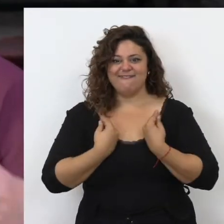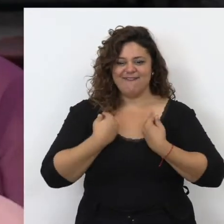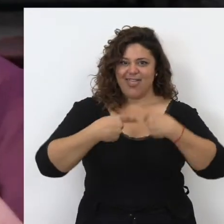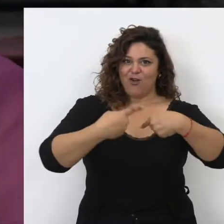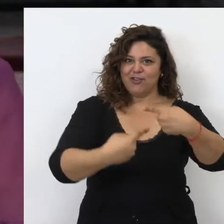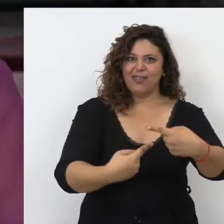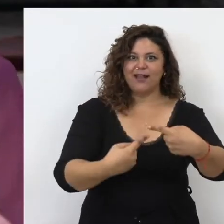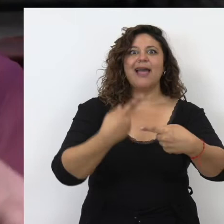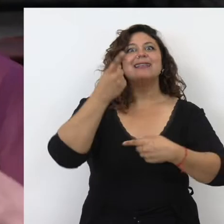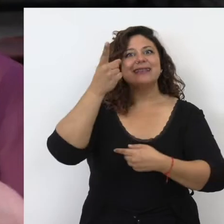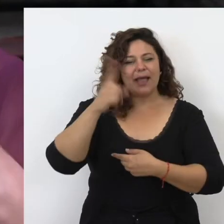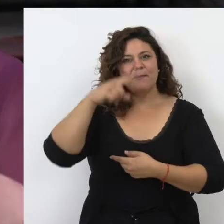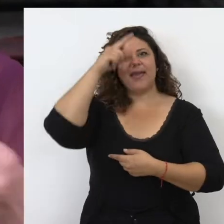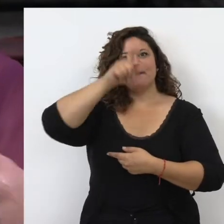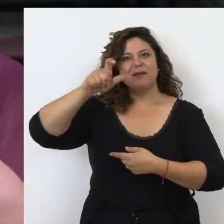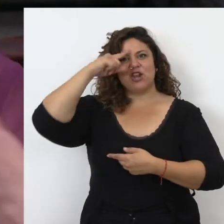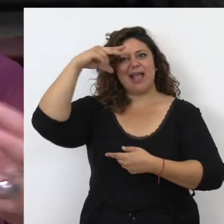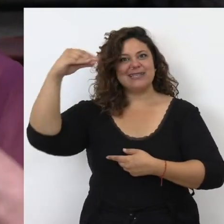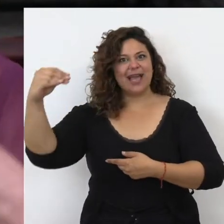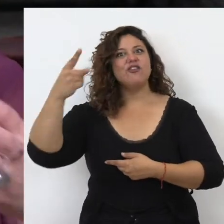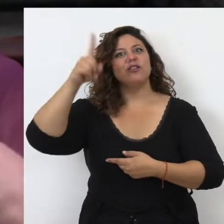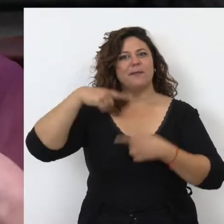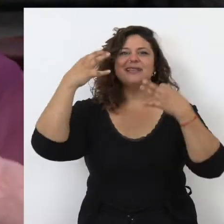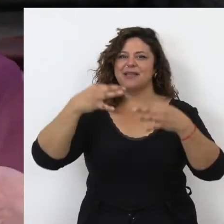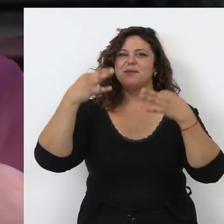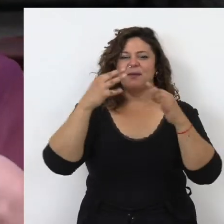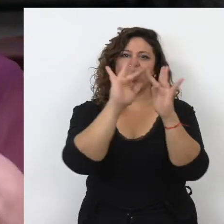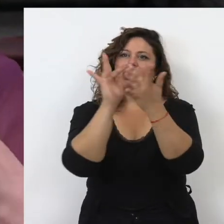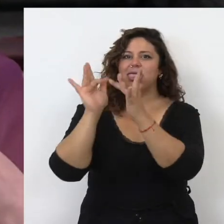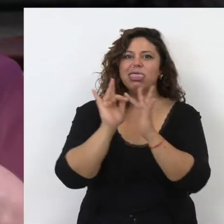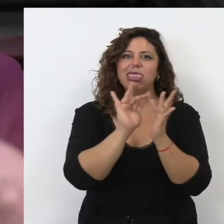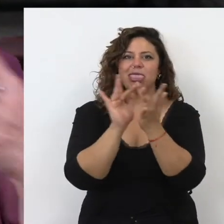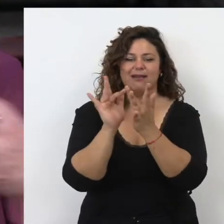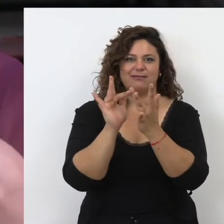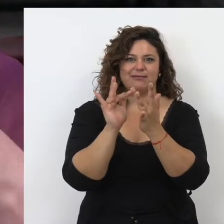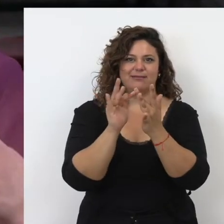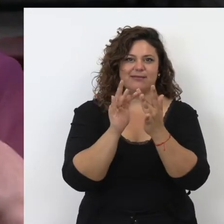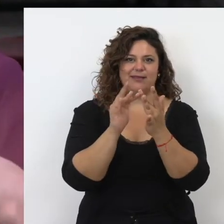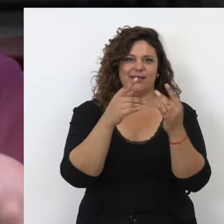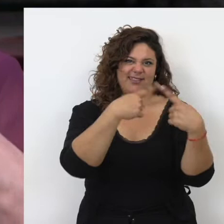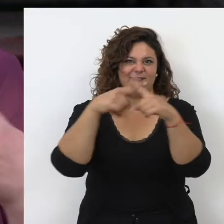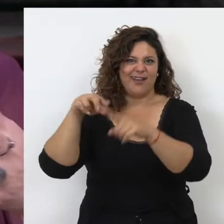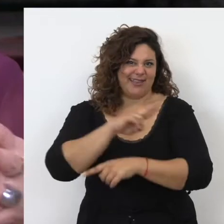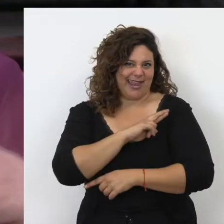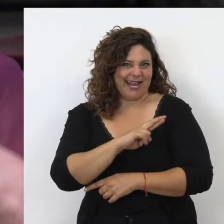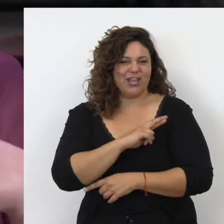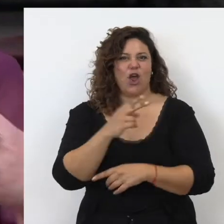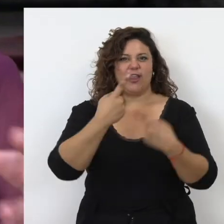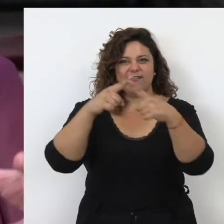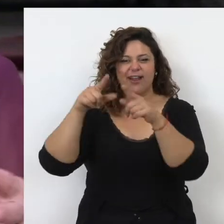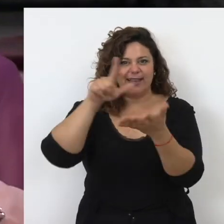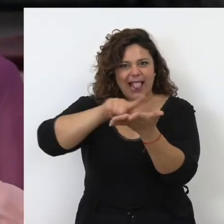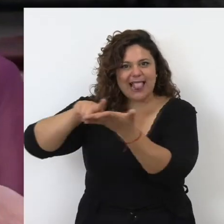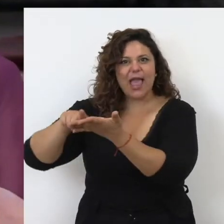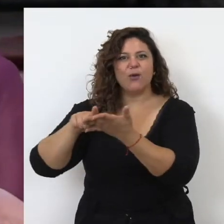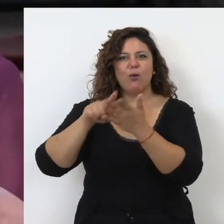la vida cotidiana, en la práctica médica, también los sabios están continuamente en contacto entre ellos, desde las distintas religiones y en las